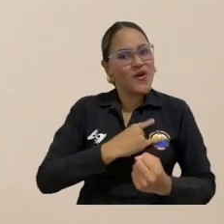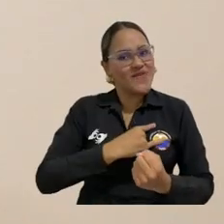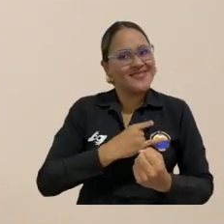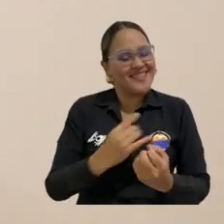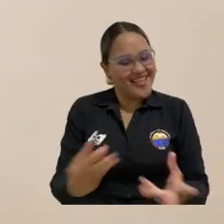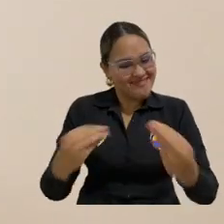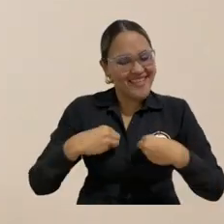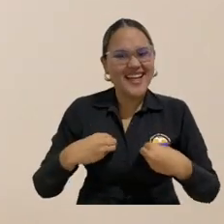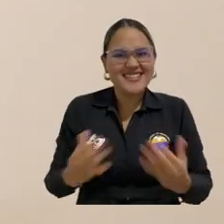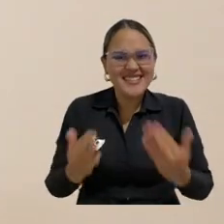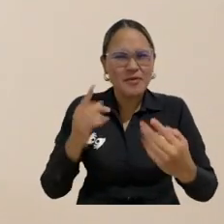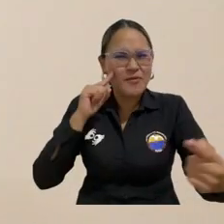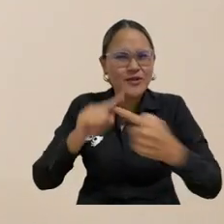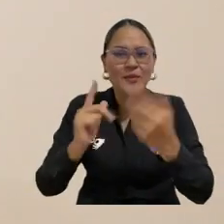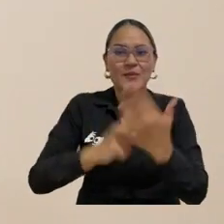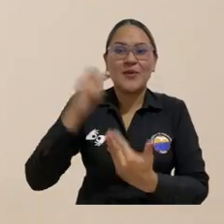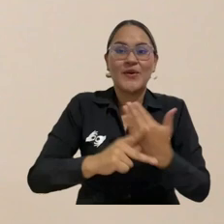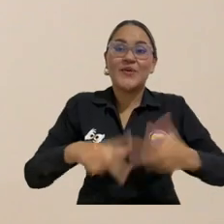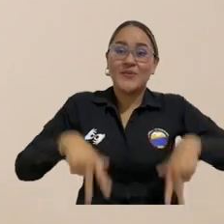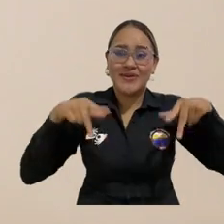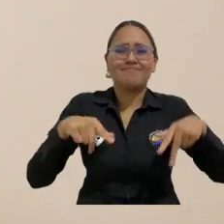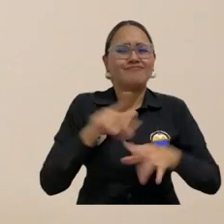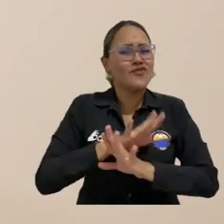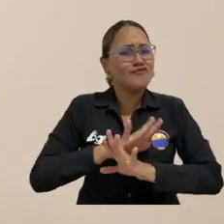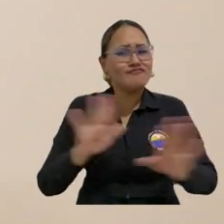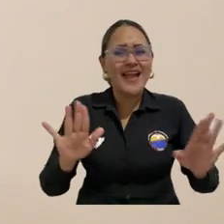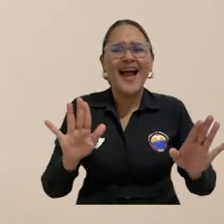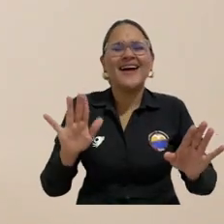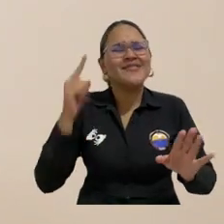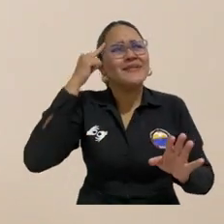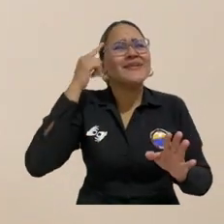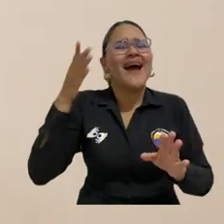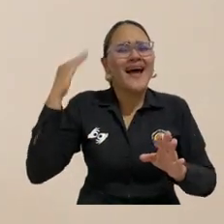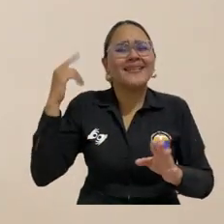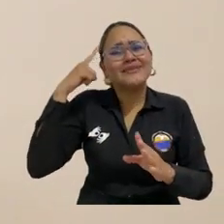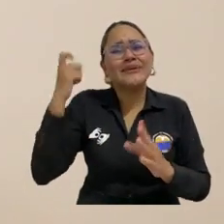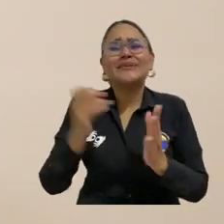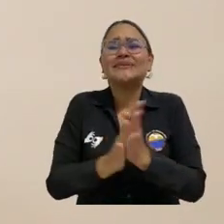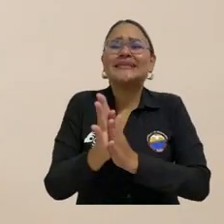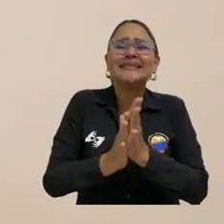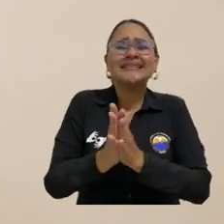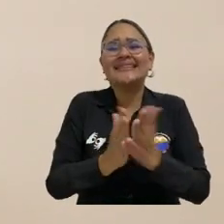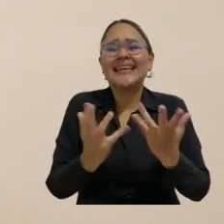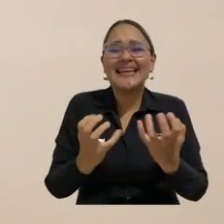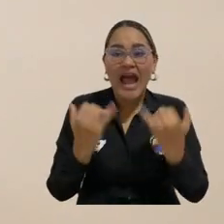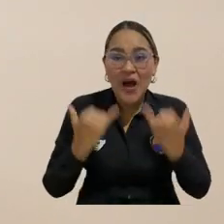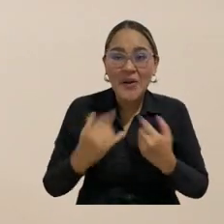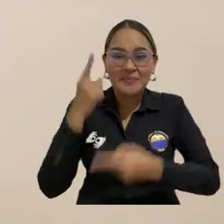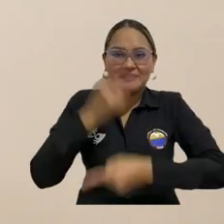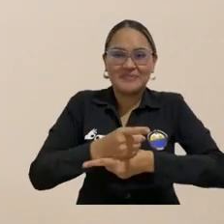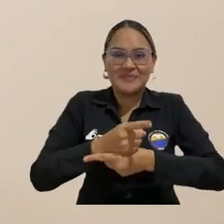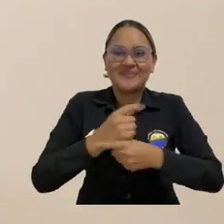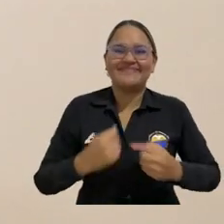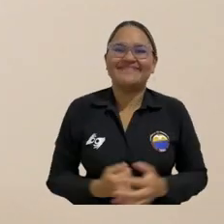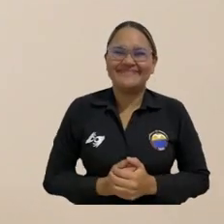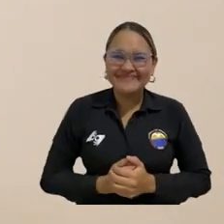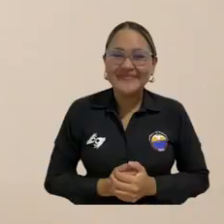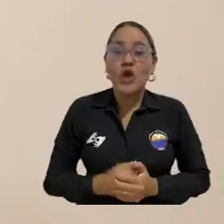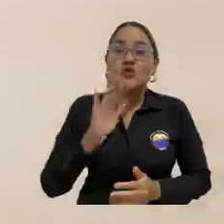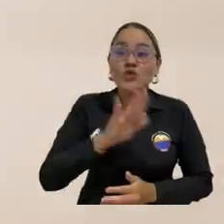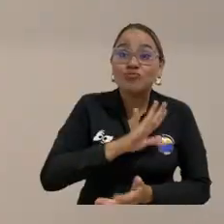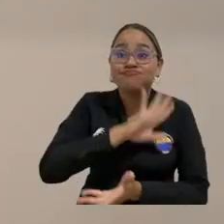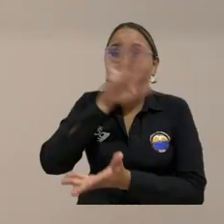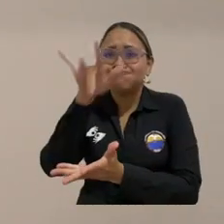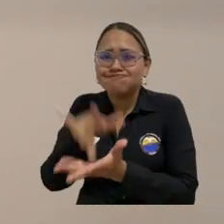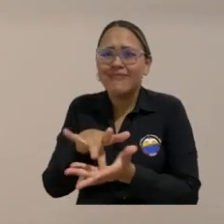construir proyectos de vida. Y esto para mí fue eso, fue culminar muchos sueños que tenía sin cumplir.